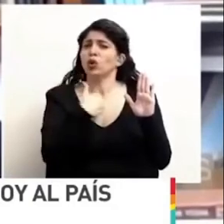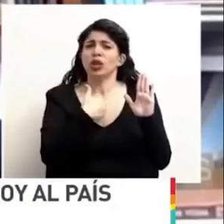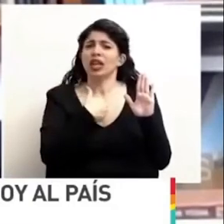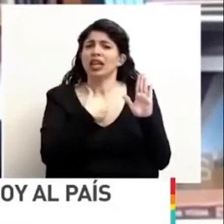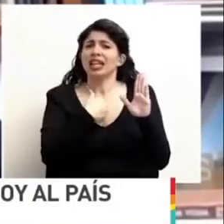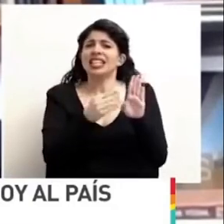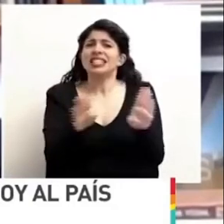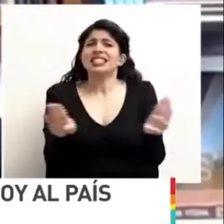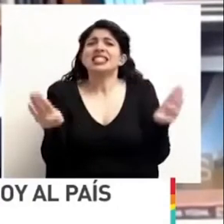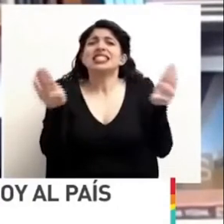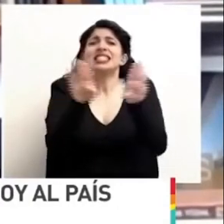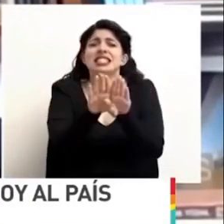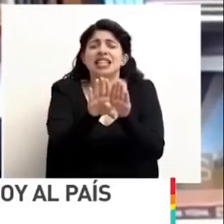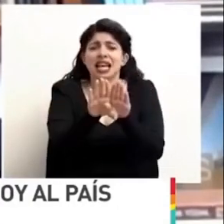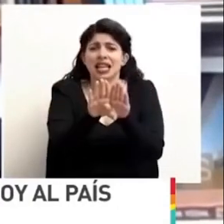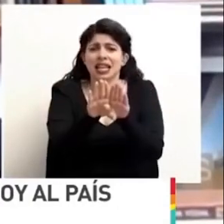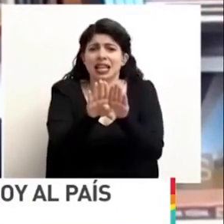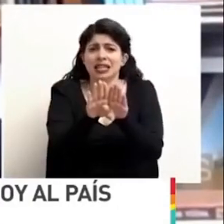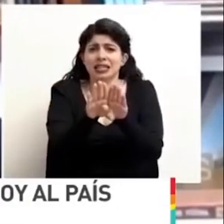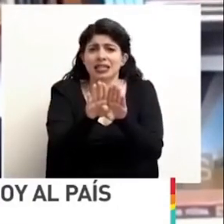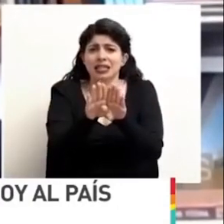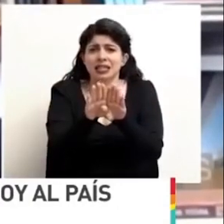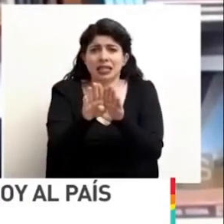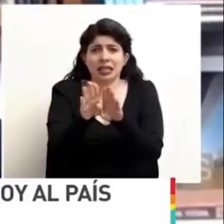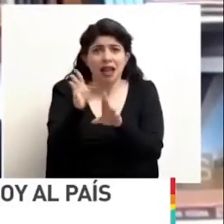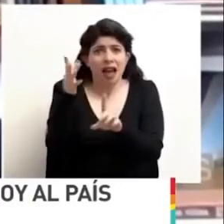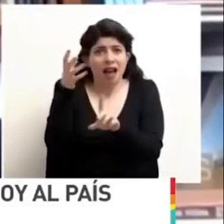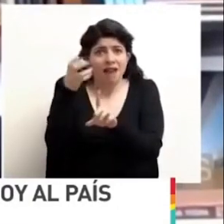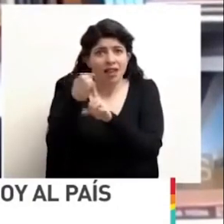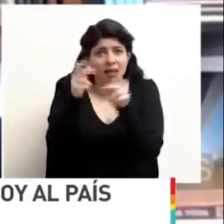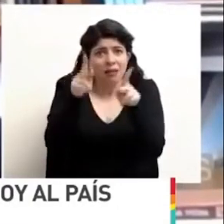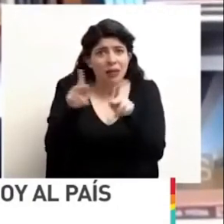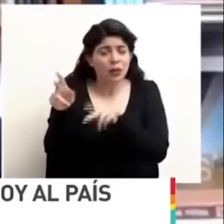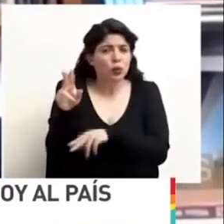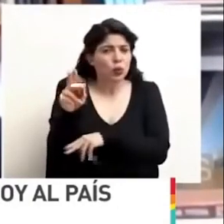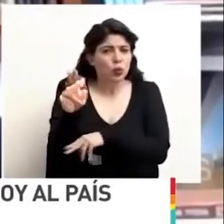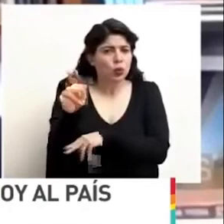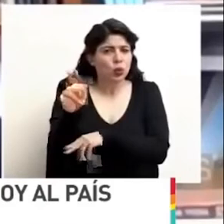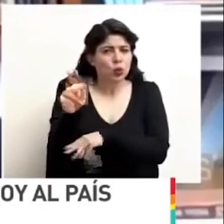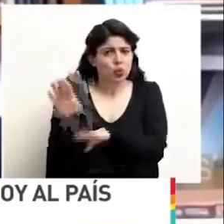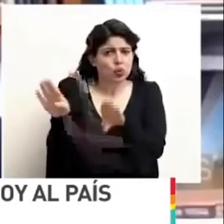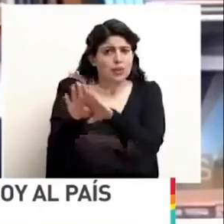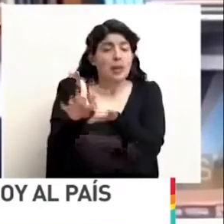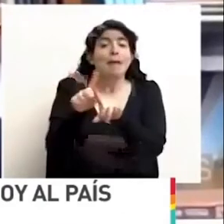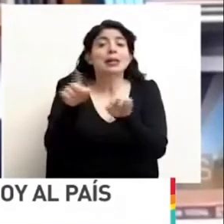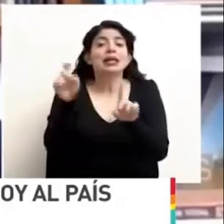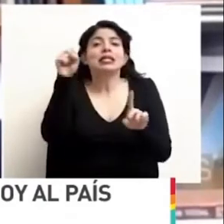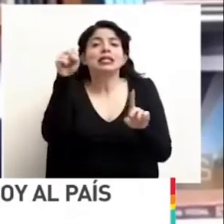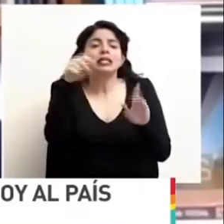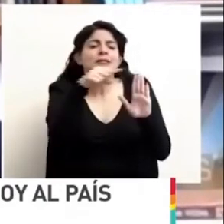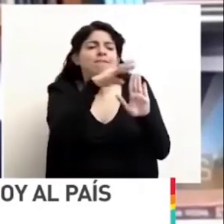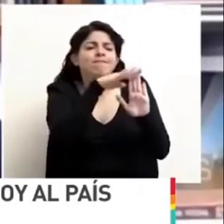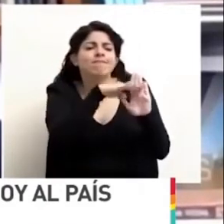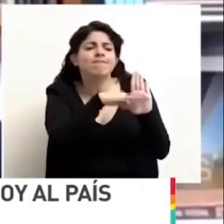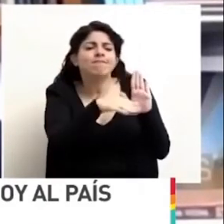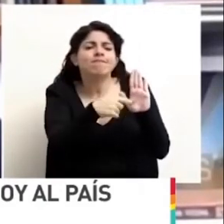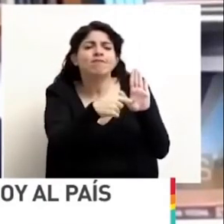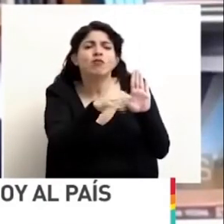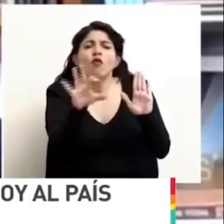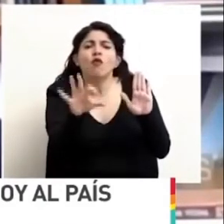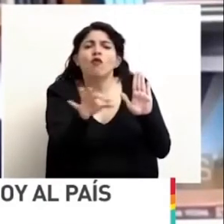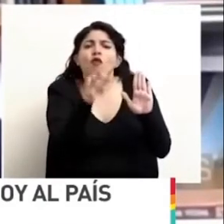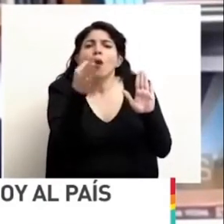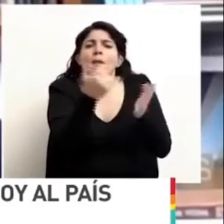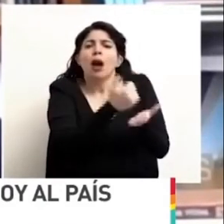de algún tipo para afectación a ciudadanía, pero sí formas en que logremos